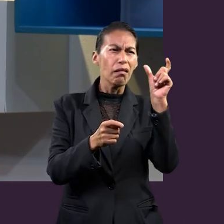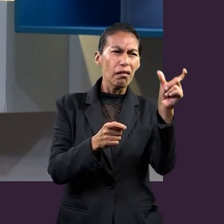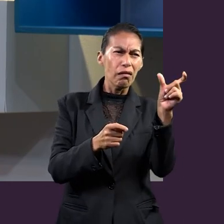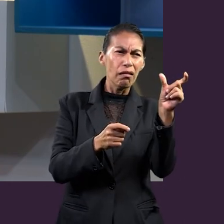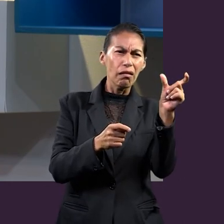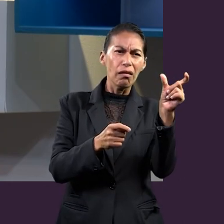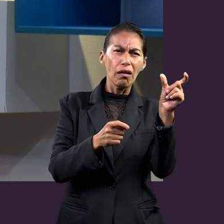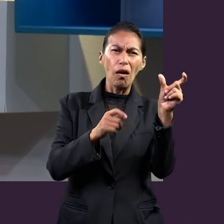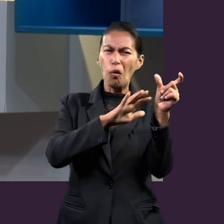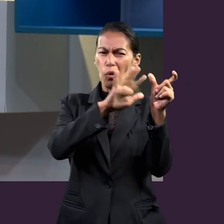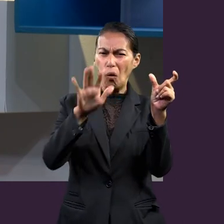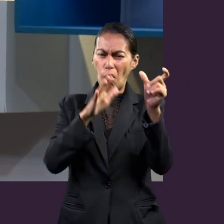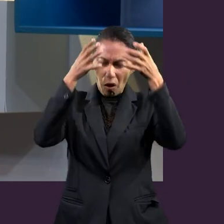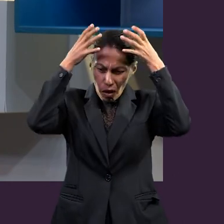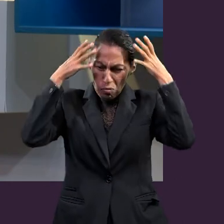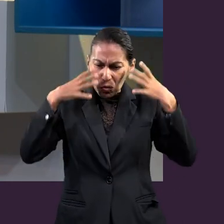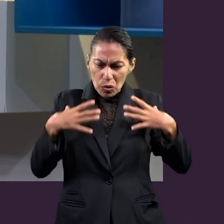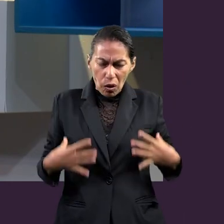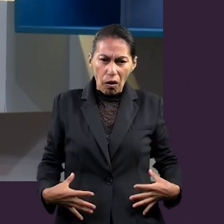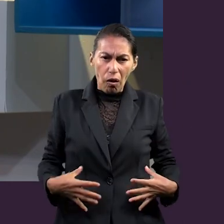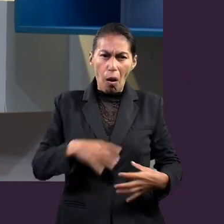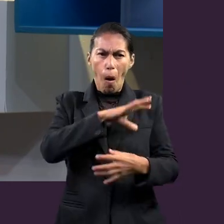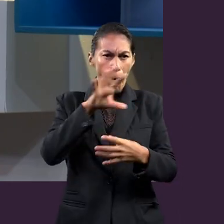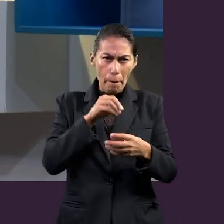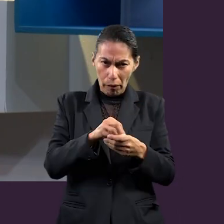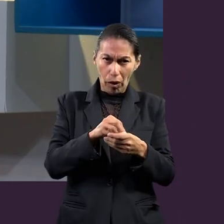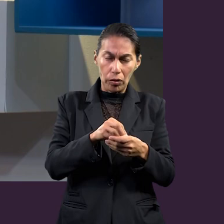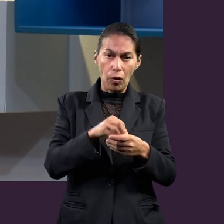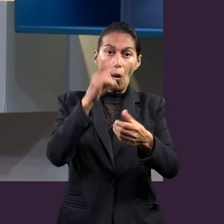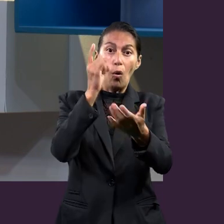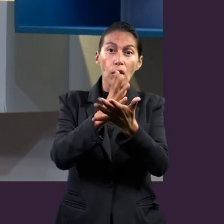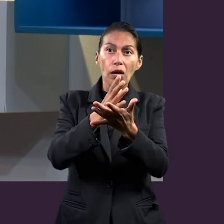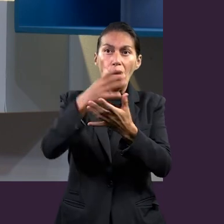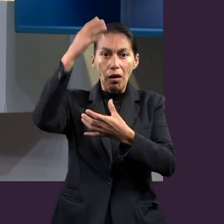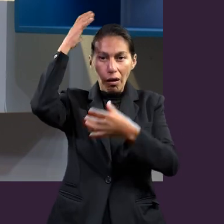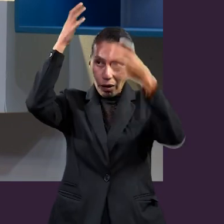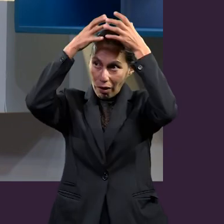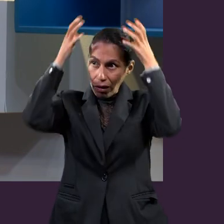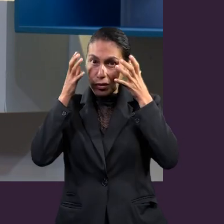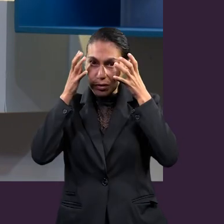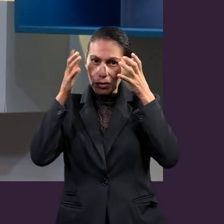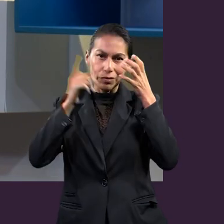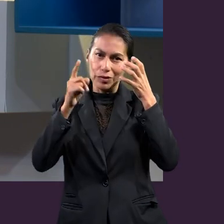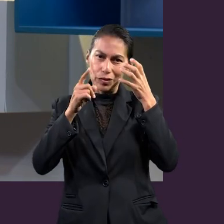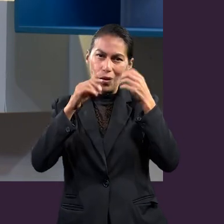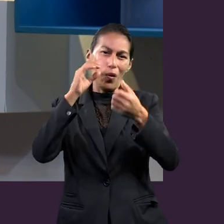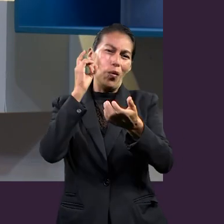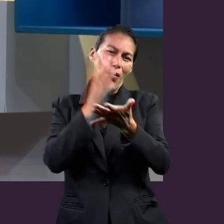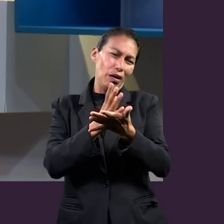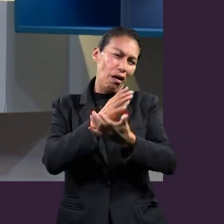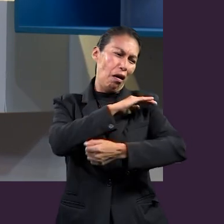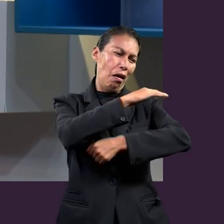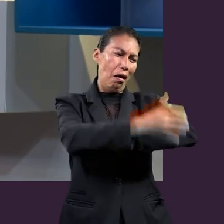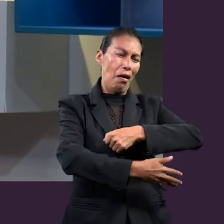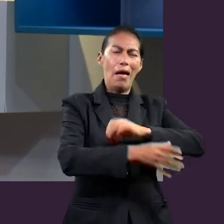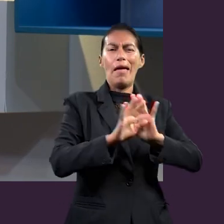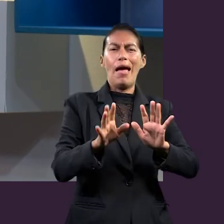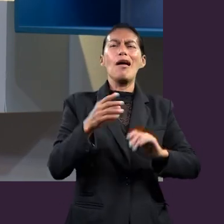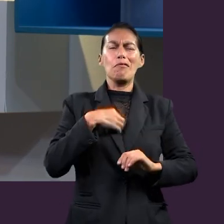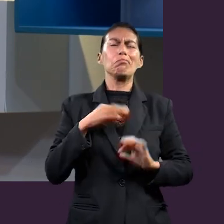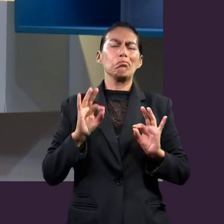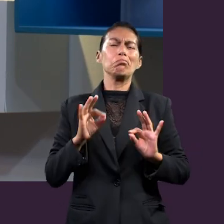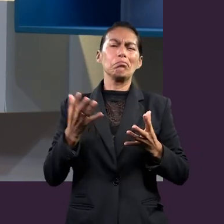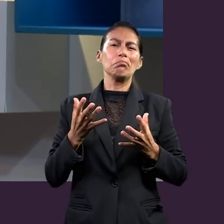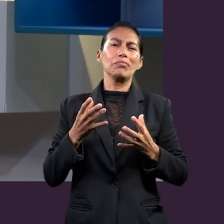podemos aprender de esta frase que se repita al decir, es toda la armadura, no es nada más el casco? Con el casco, usando términos de